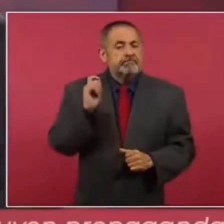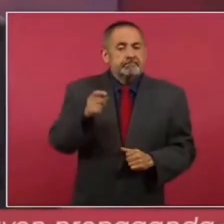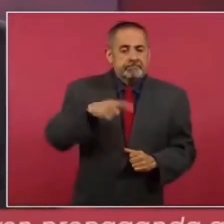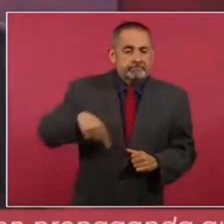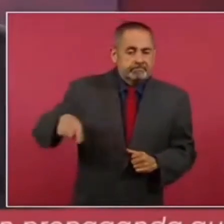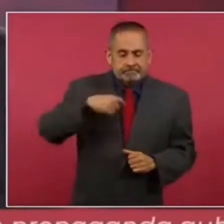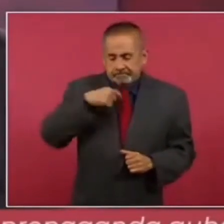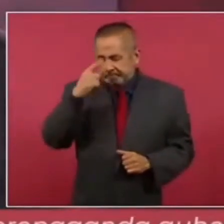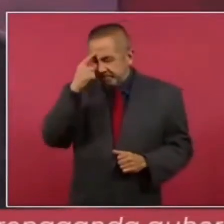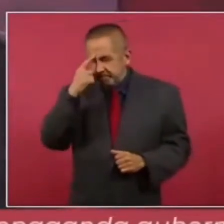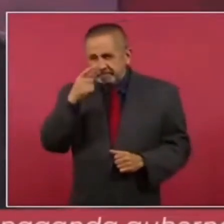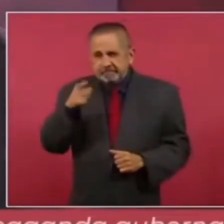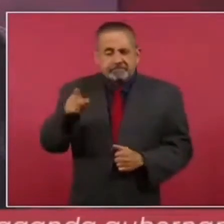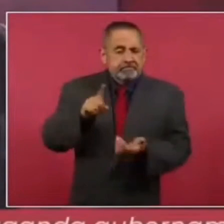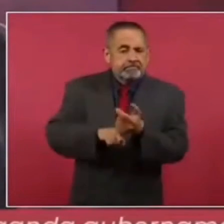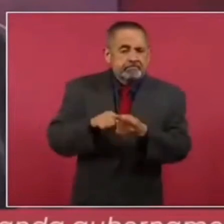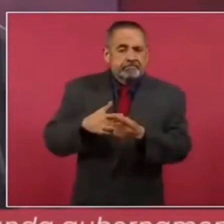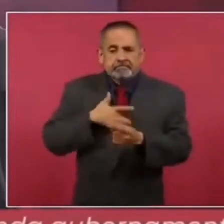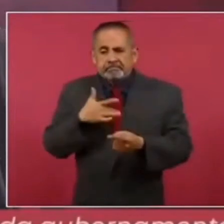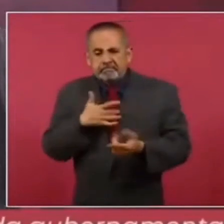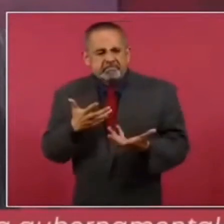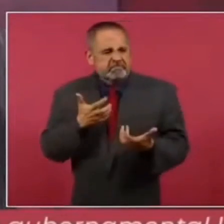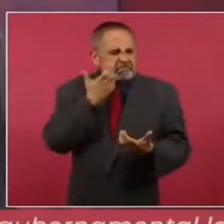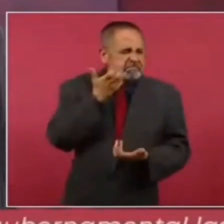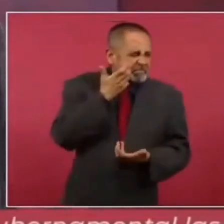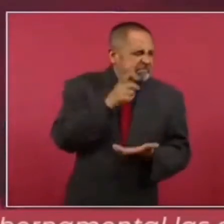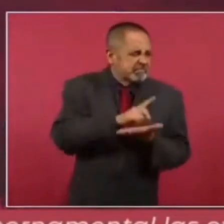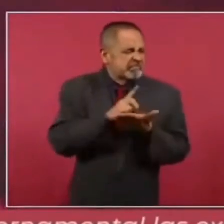por la droga.